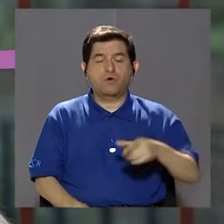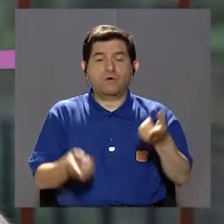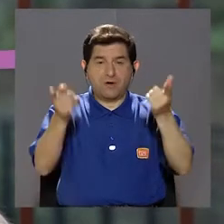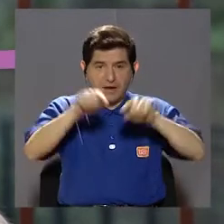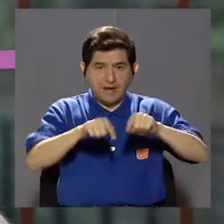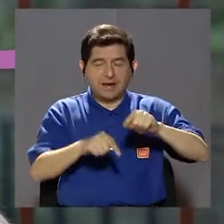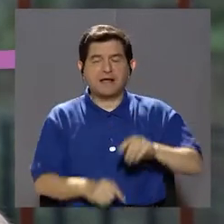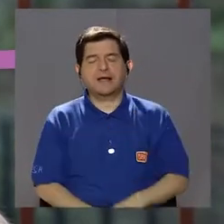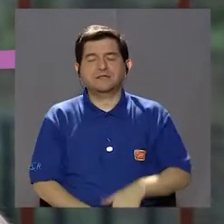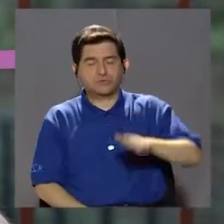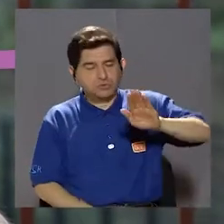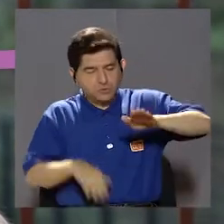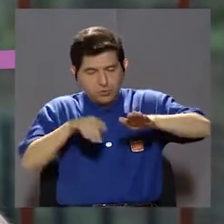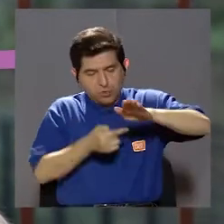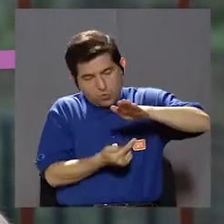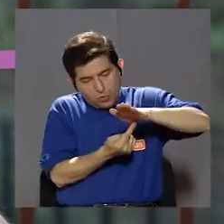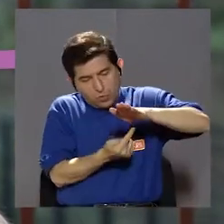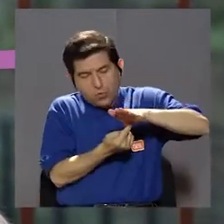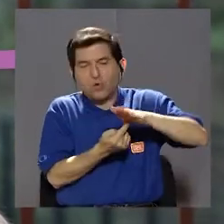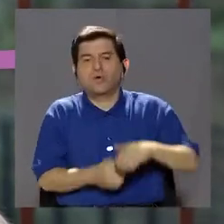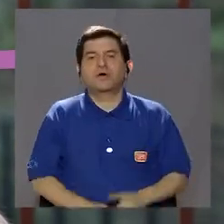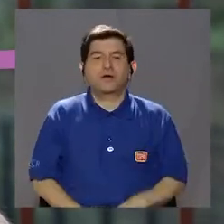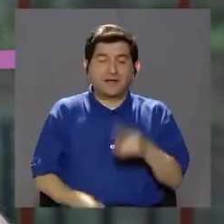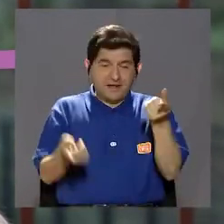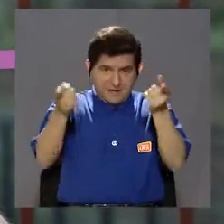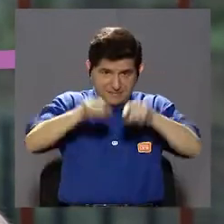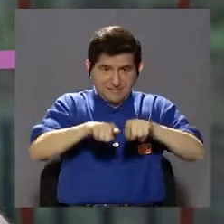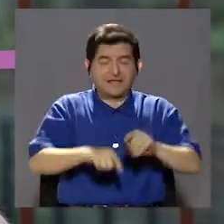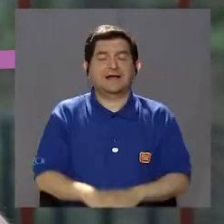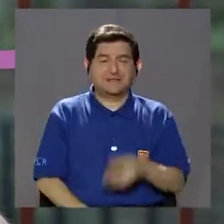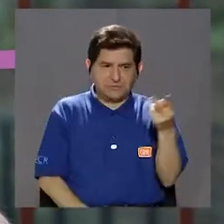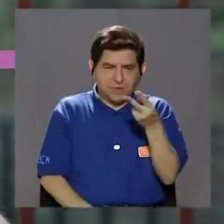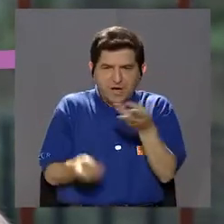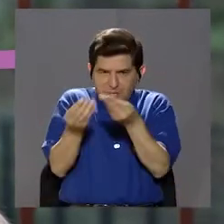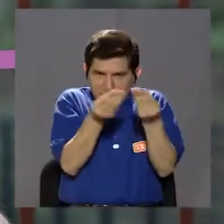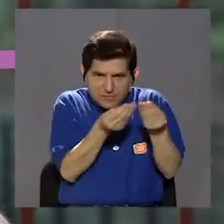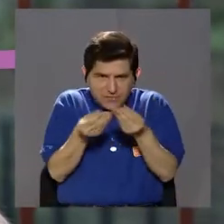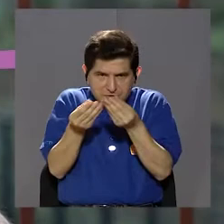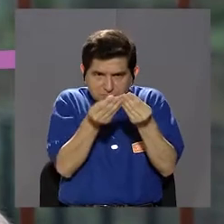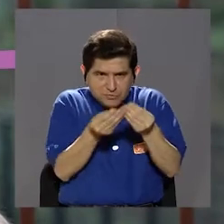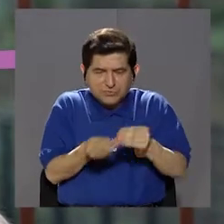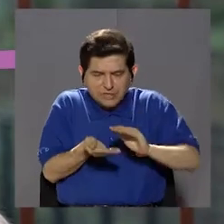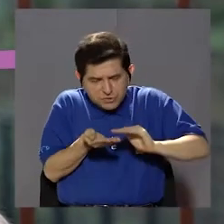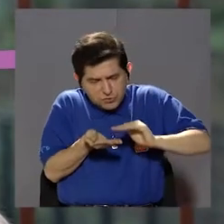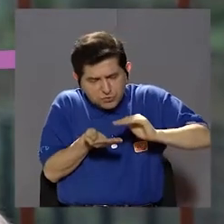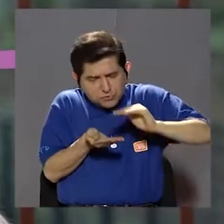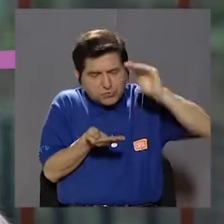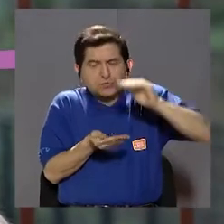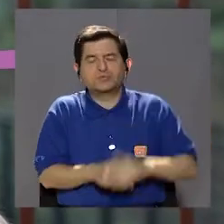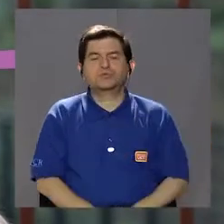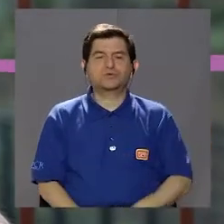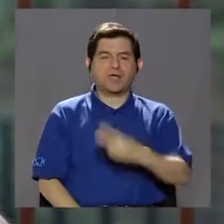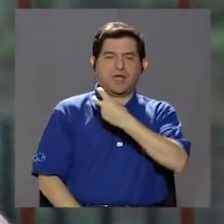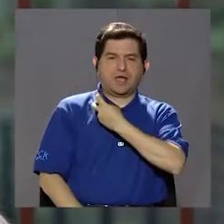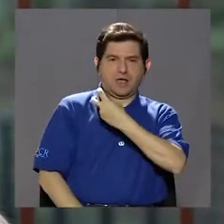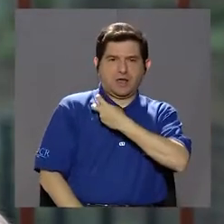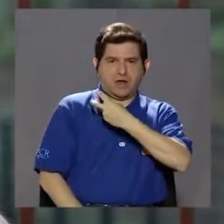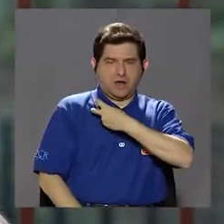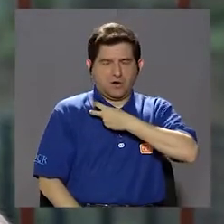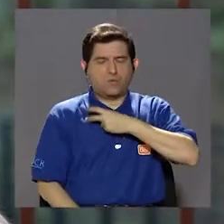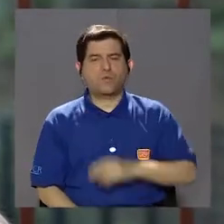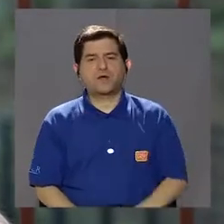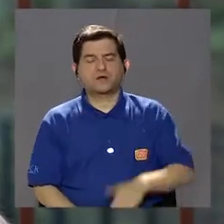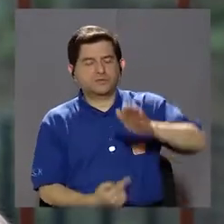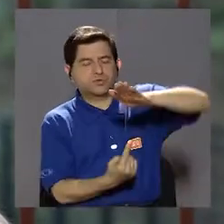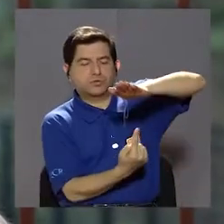calcaño, sería el acumulo de sales de calcio y ácido úrico en el hueso calcaño,